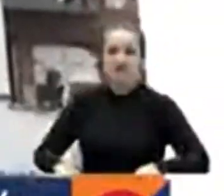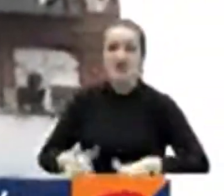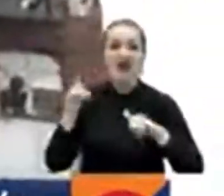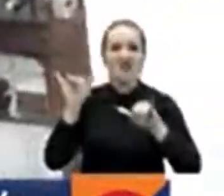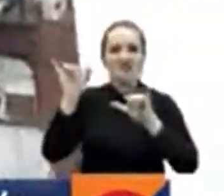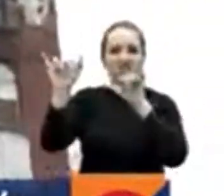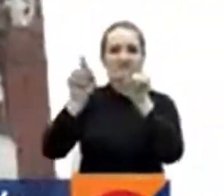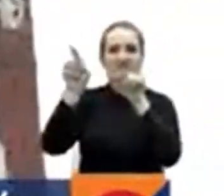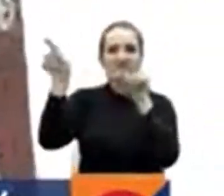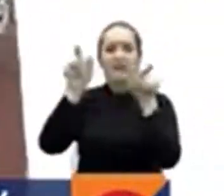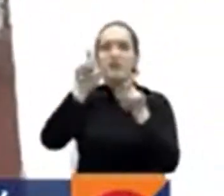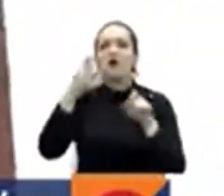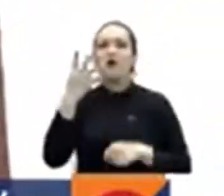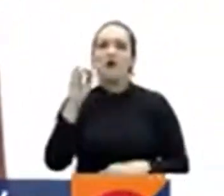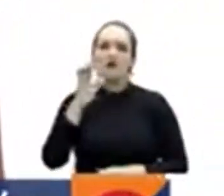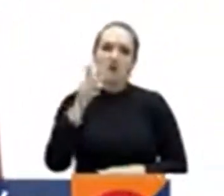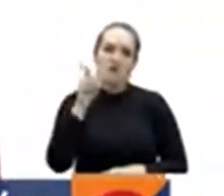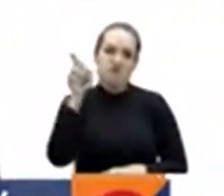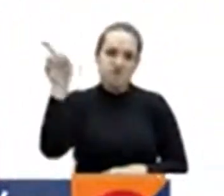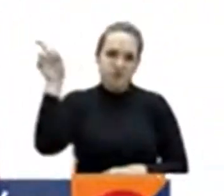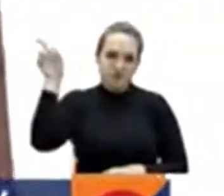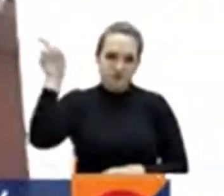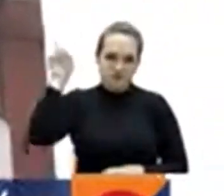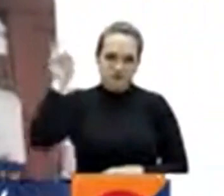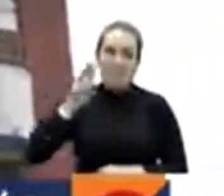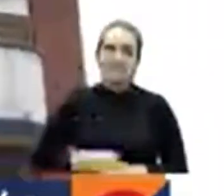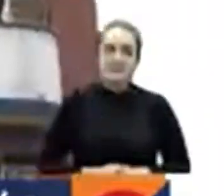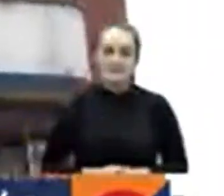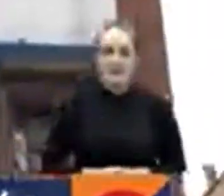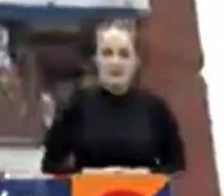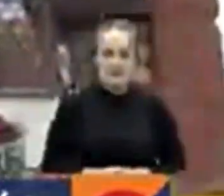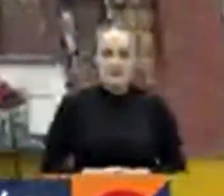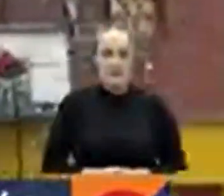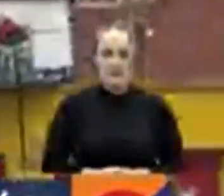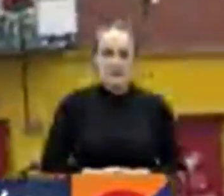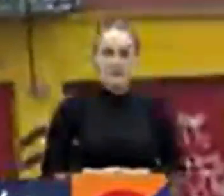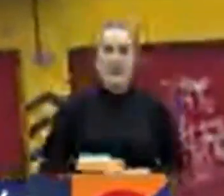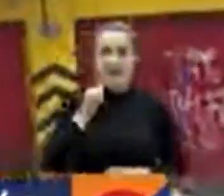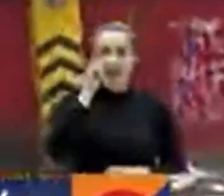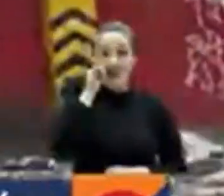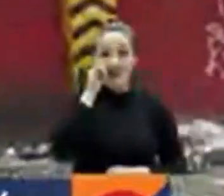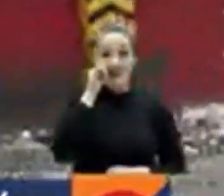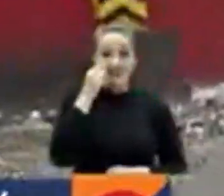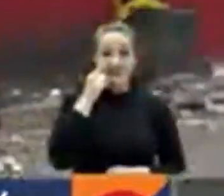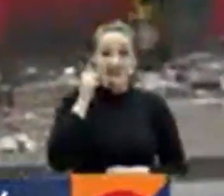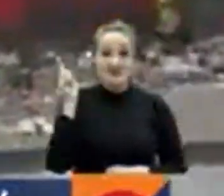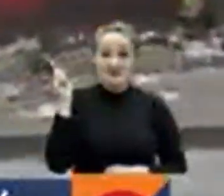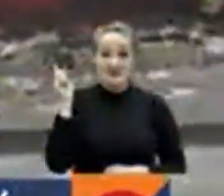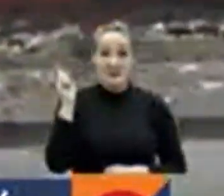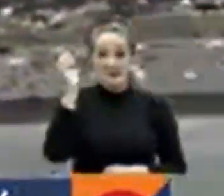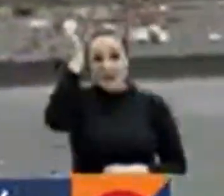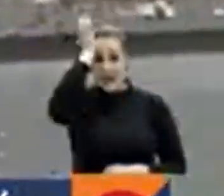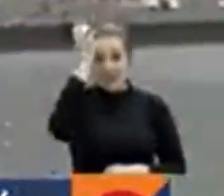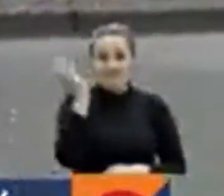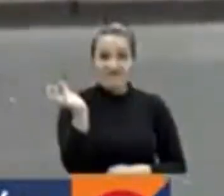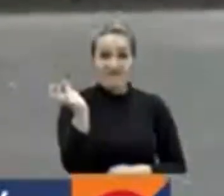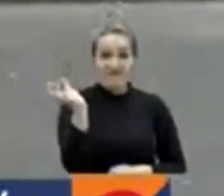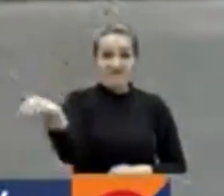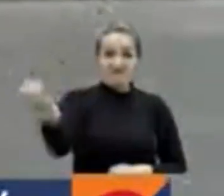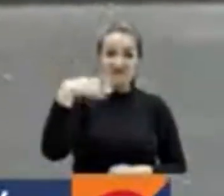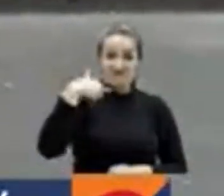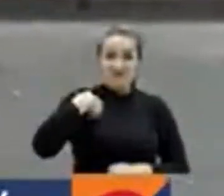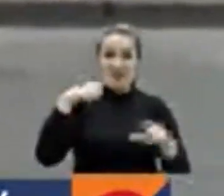menos 40 personas quiero mostrarles aquí con ayuda de nuestro camarógrafo una de las rocas que nos están lanzando aquí a los medios de